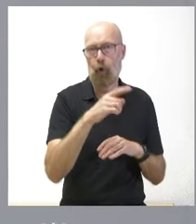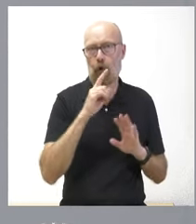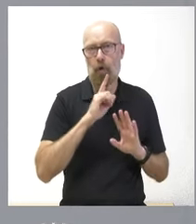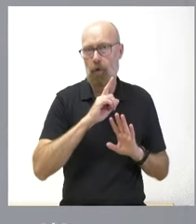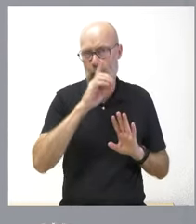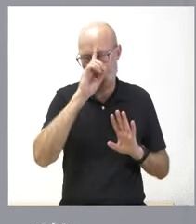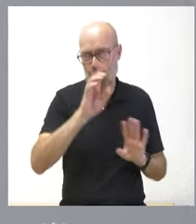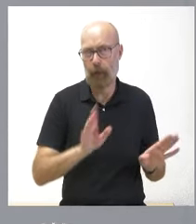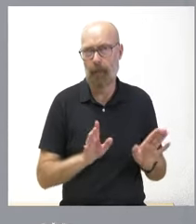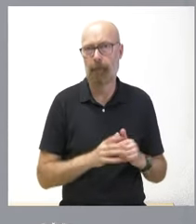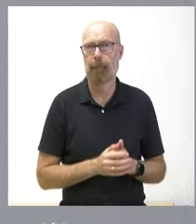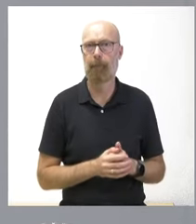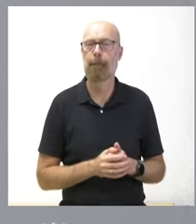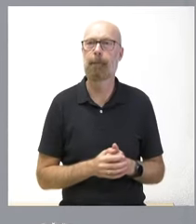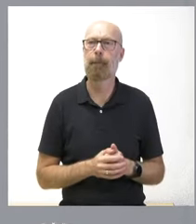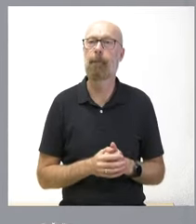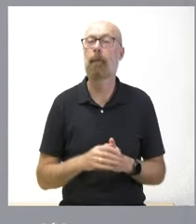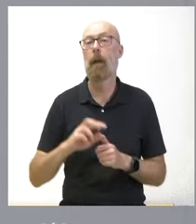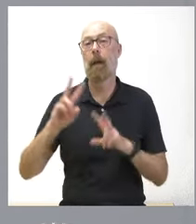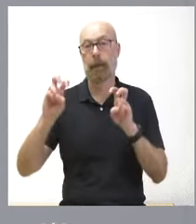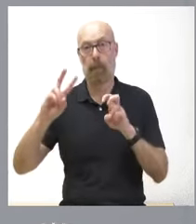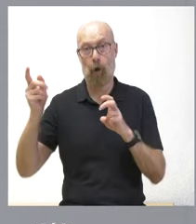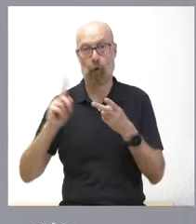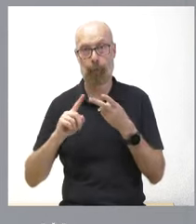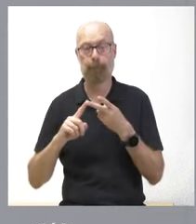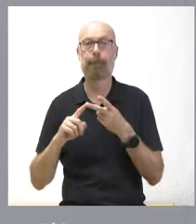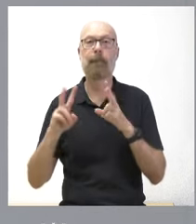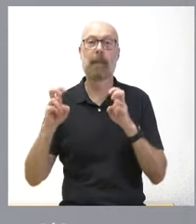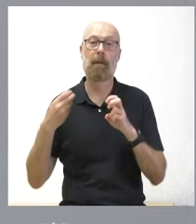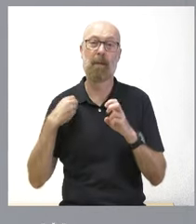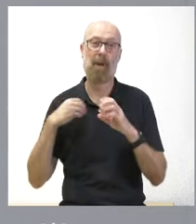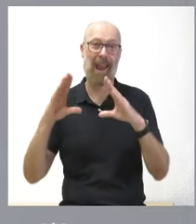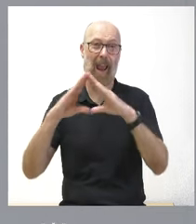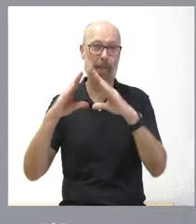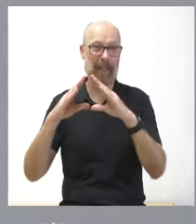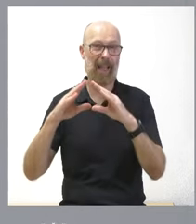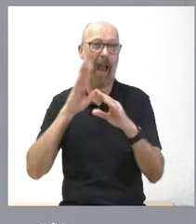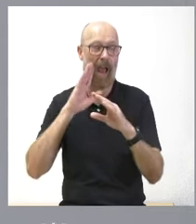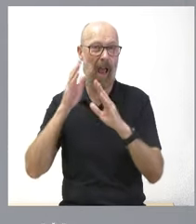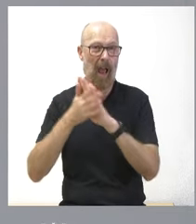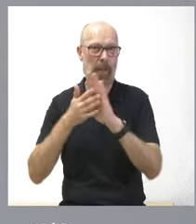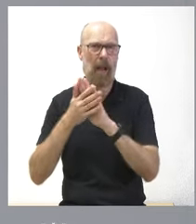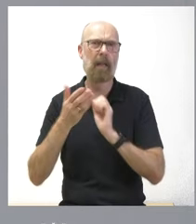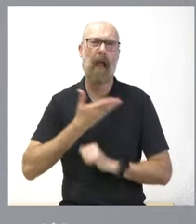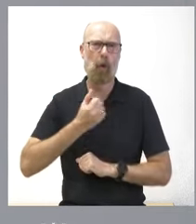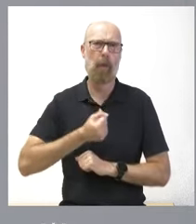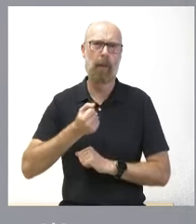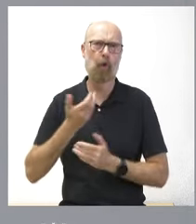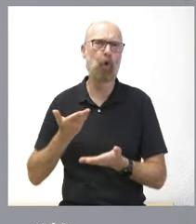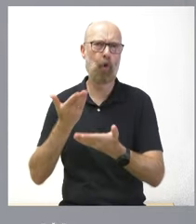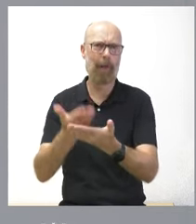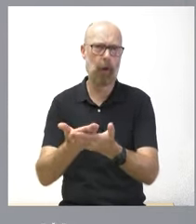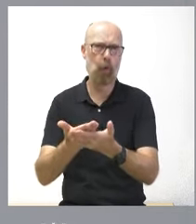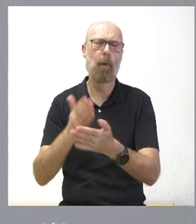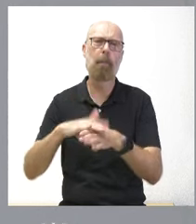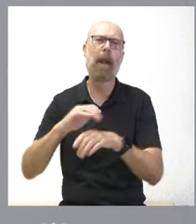fecha para la puesta a disposición del mismo y lo segundo efectivamente en relación con la ermita que usted plantea creo que el ayuntamiento presentó una solicitud de declaración de bien